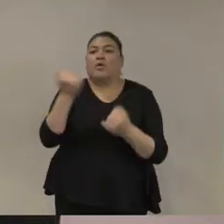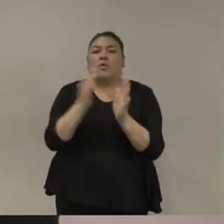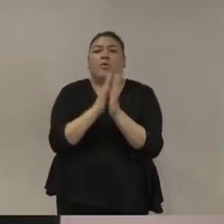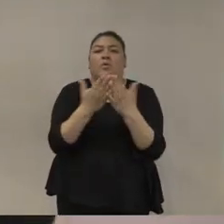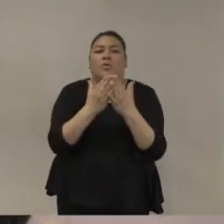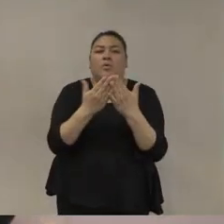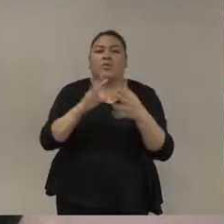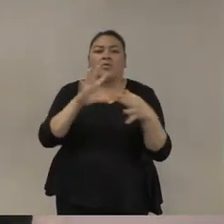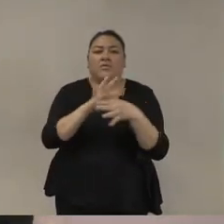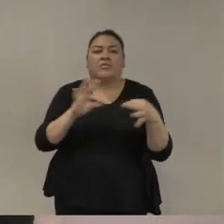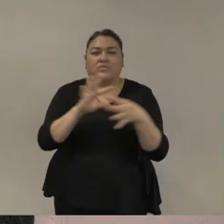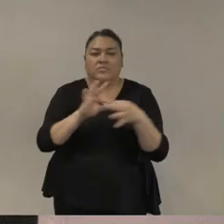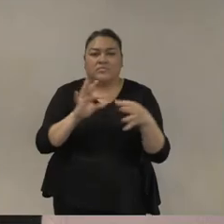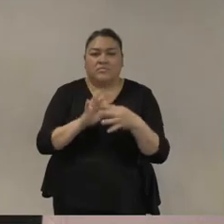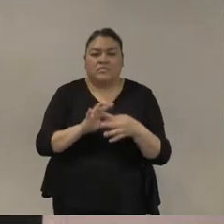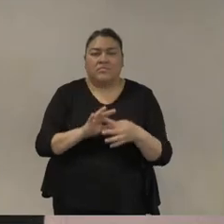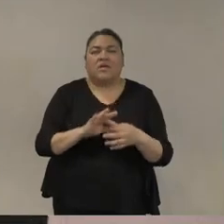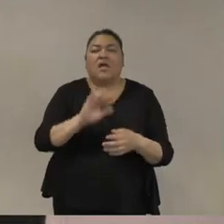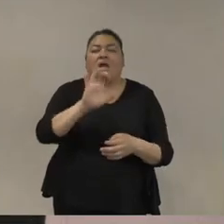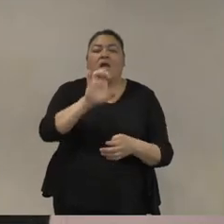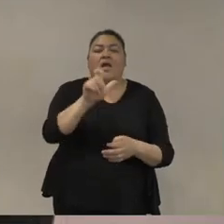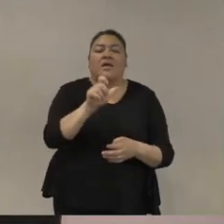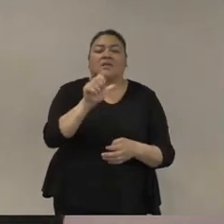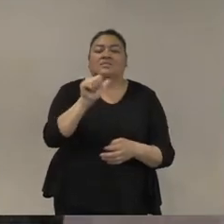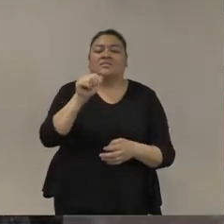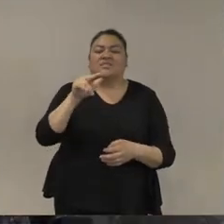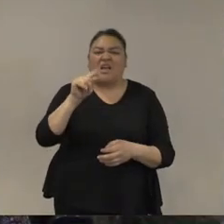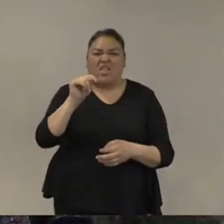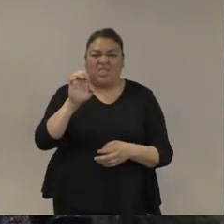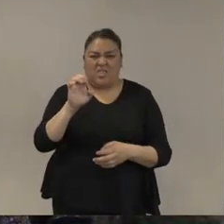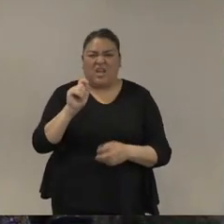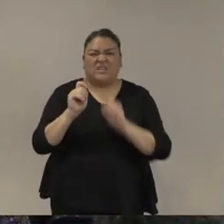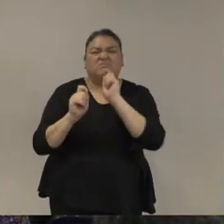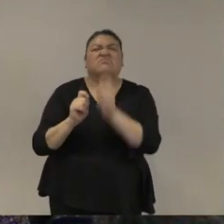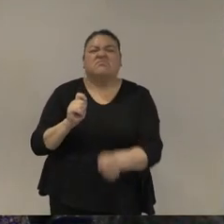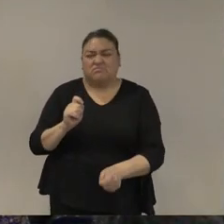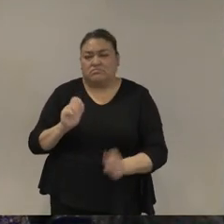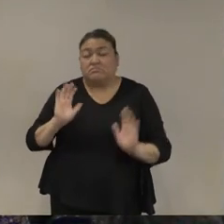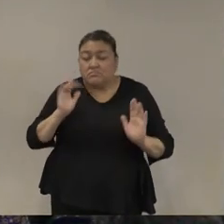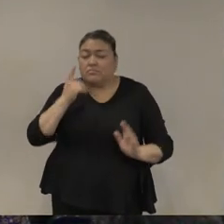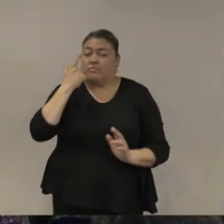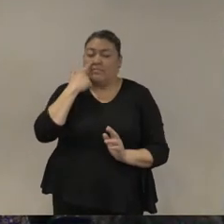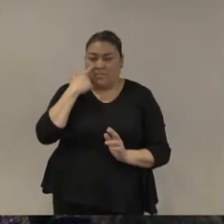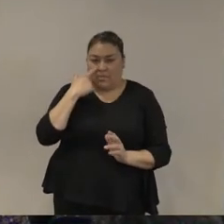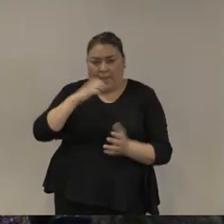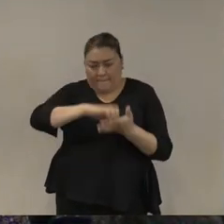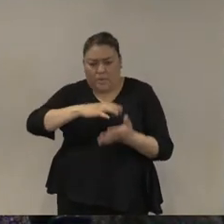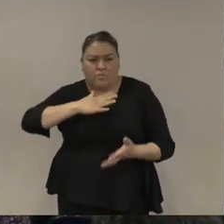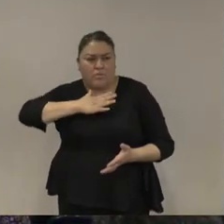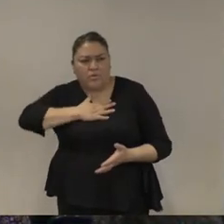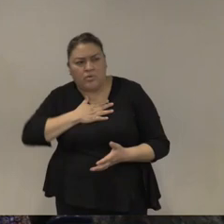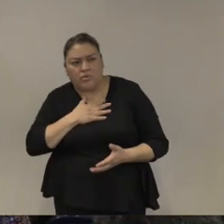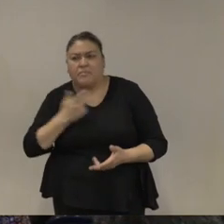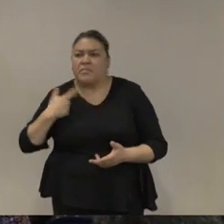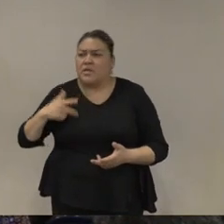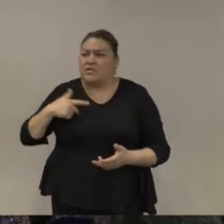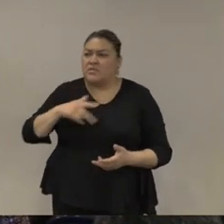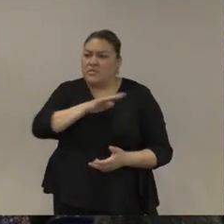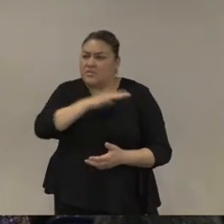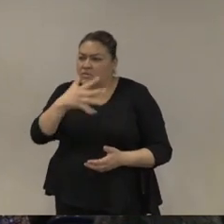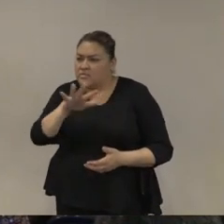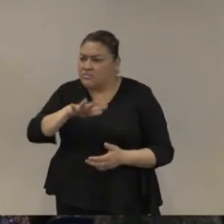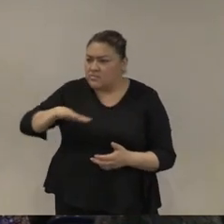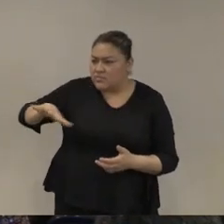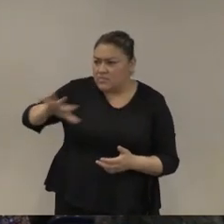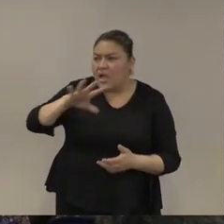control ex ante en México o sea yo interpreto que hay un cierto nivel de control civil antes